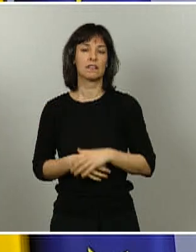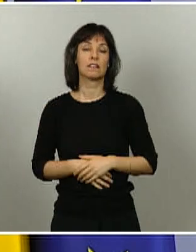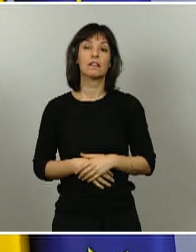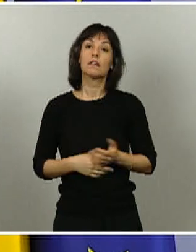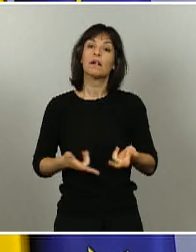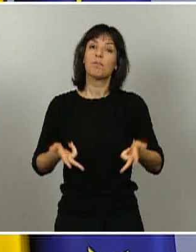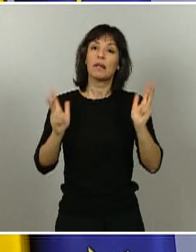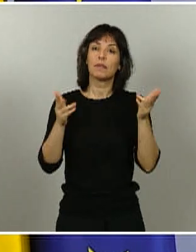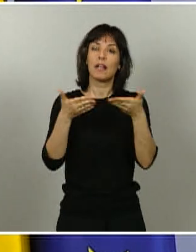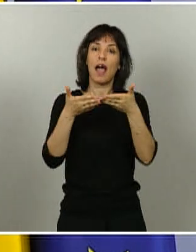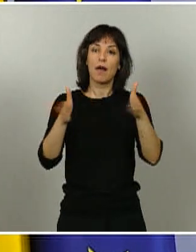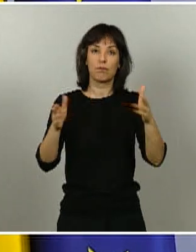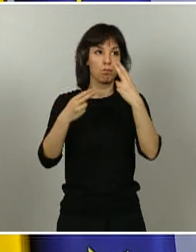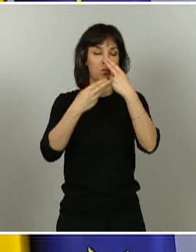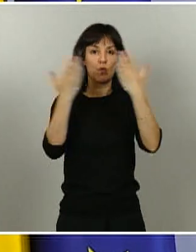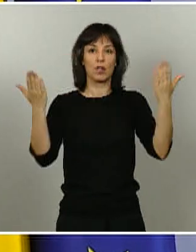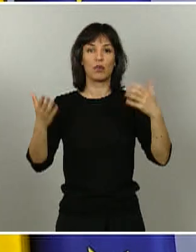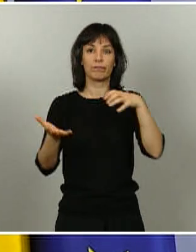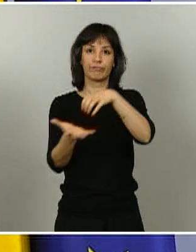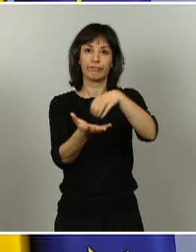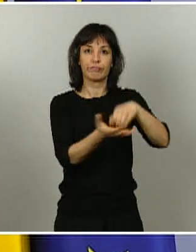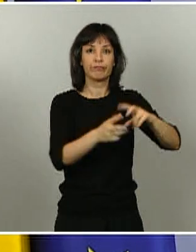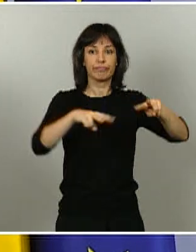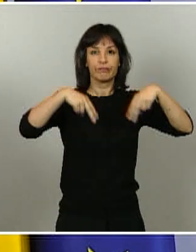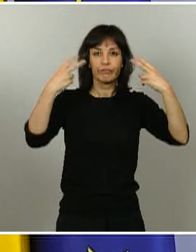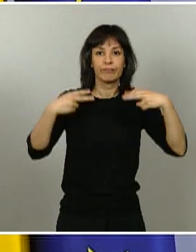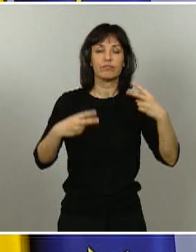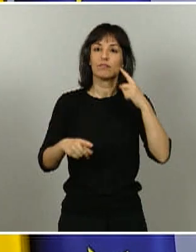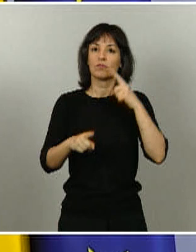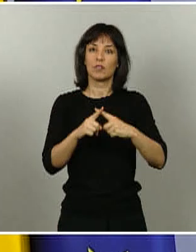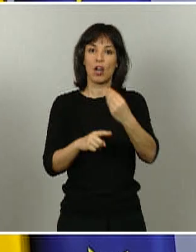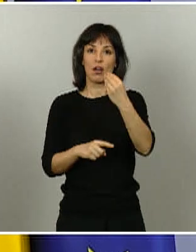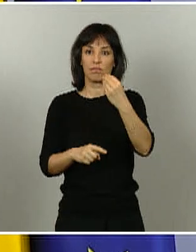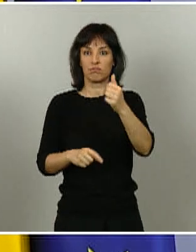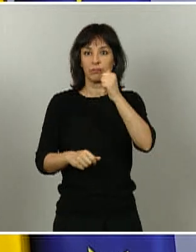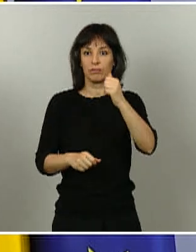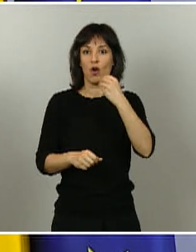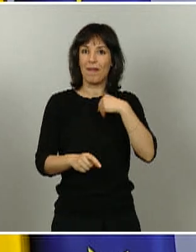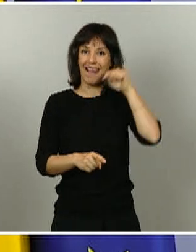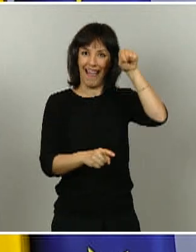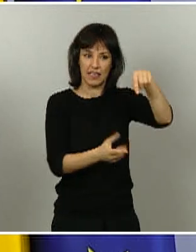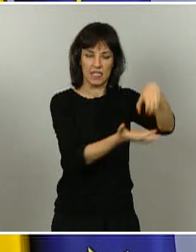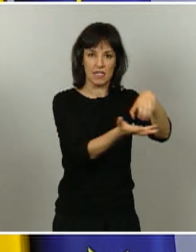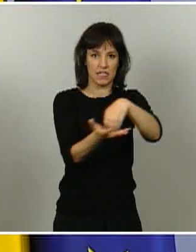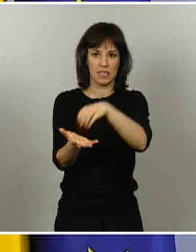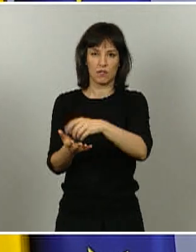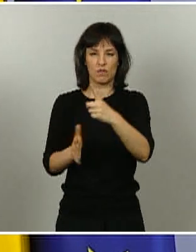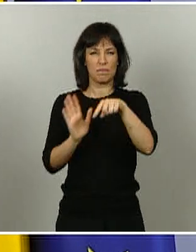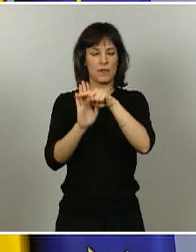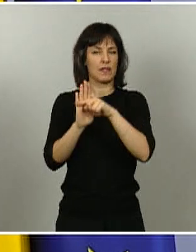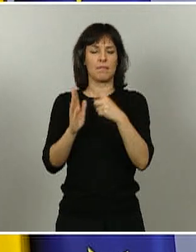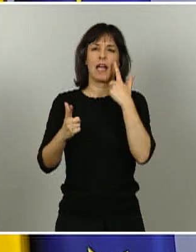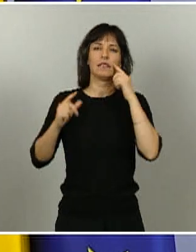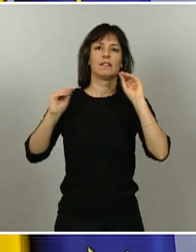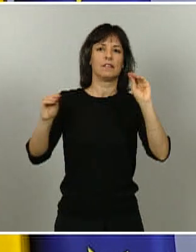al público de establecimientos de hostelería y restauración para consumo en el local, como algunas de las medidas más señaladas que ustedes podrán consultar en esta